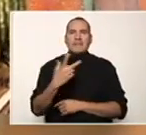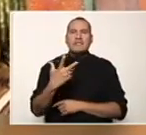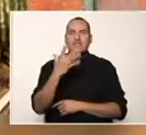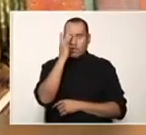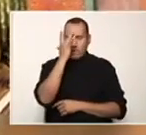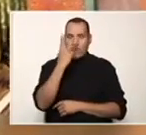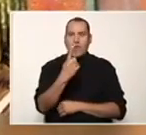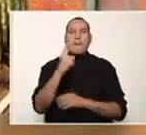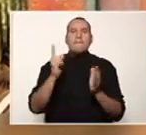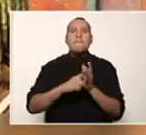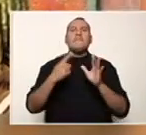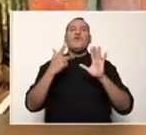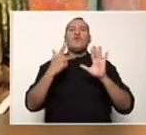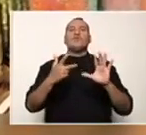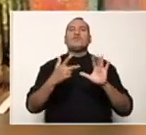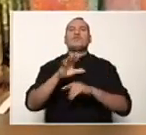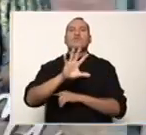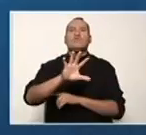1859.